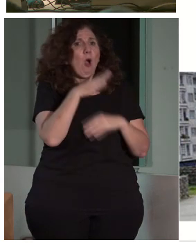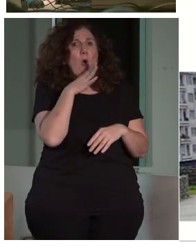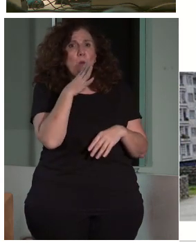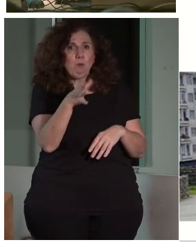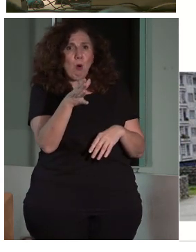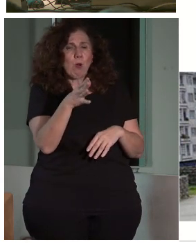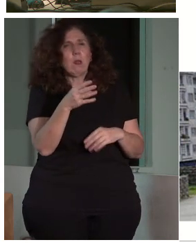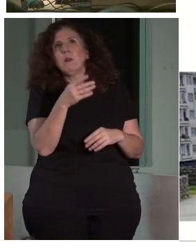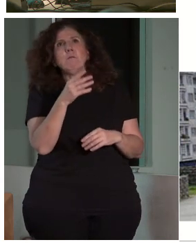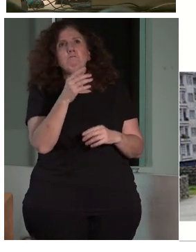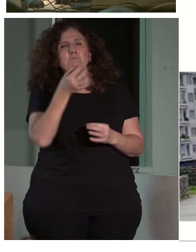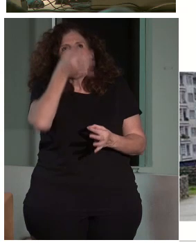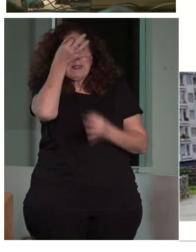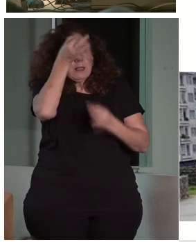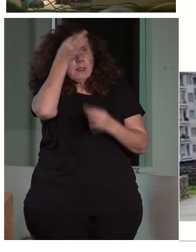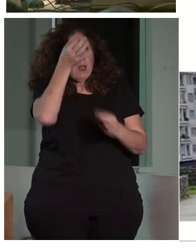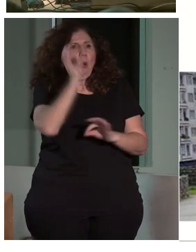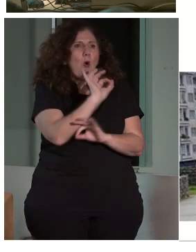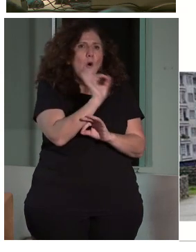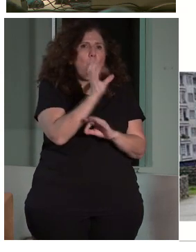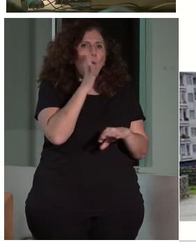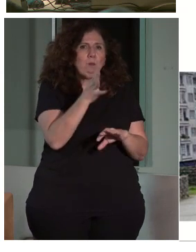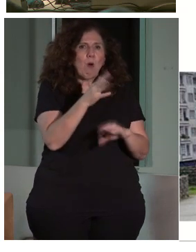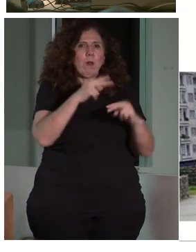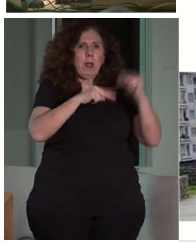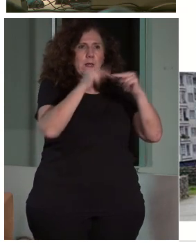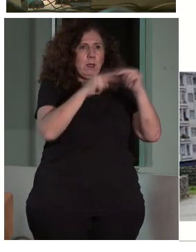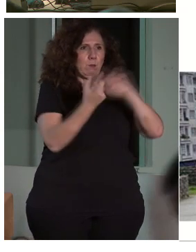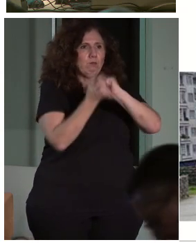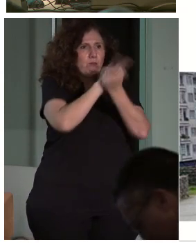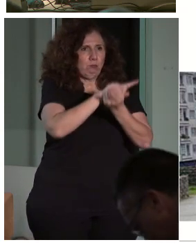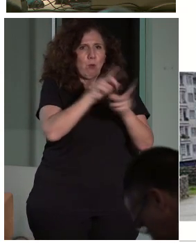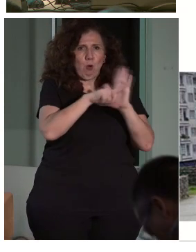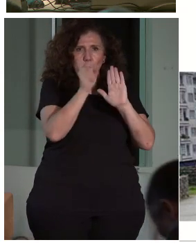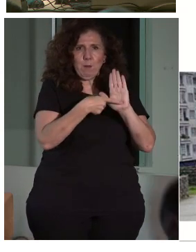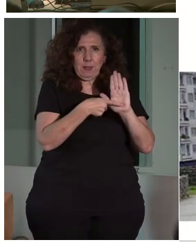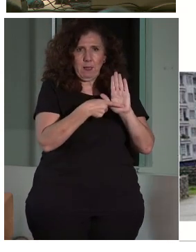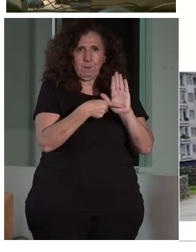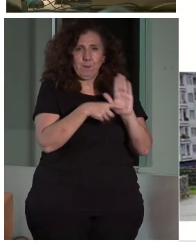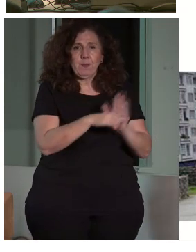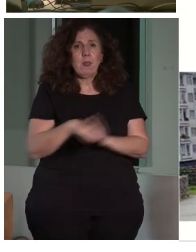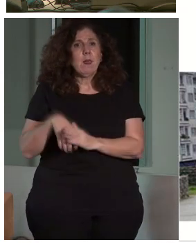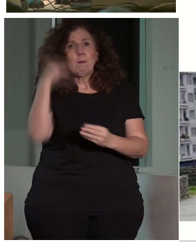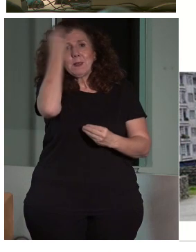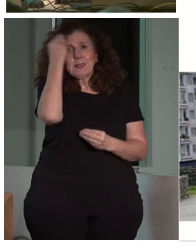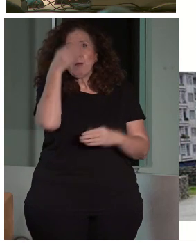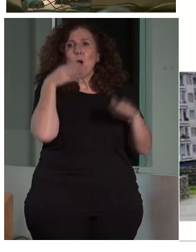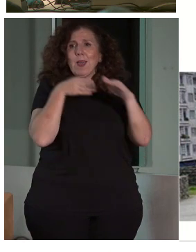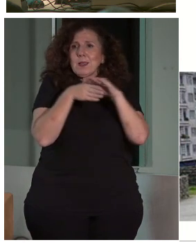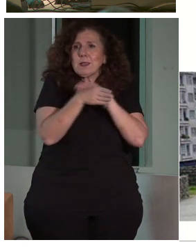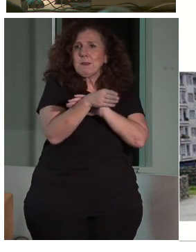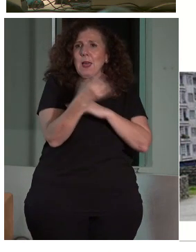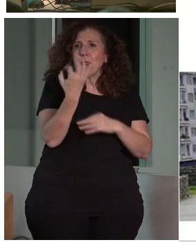actuaciones con otra finalidad. Lo que quiere decir esto es que pensemos en accesibilidad cuando intervenimos en